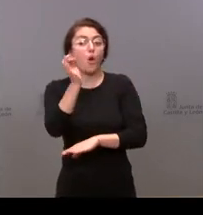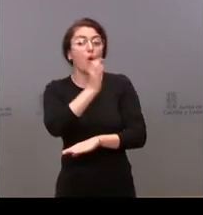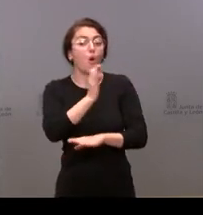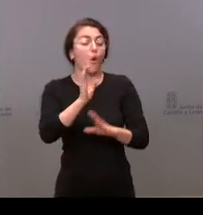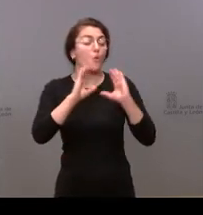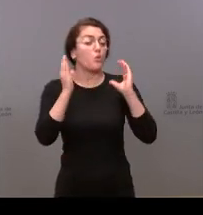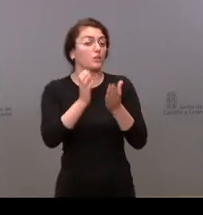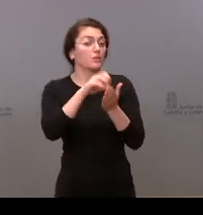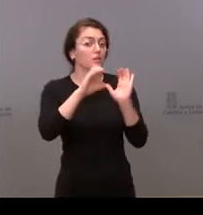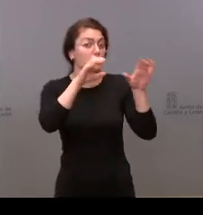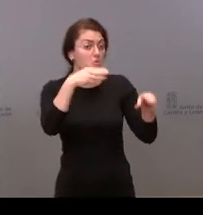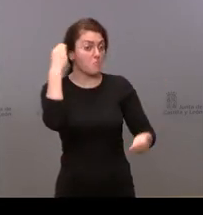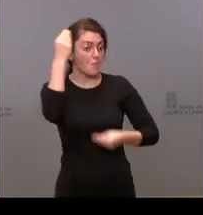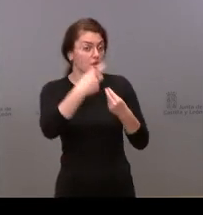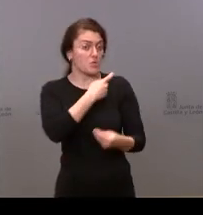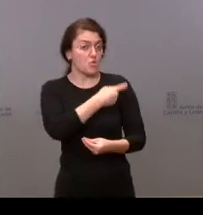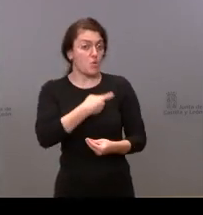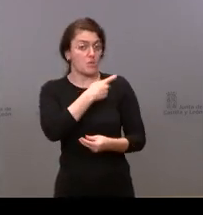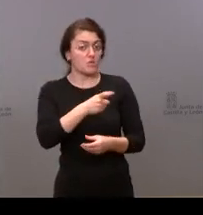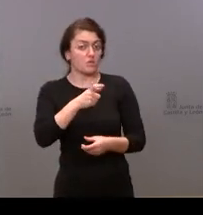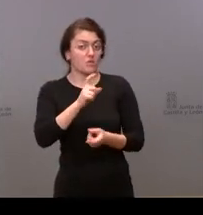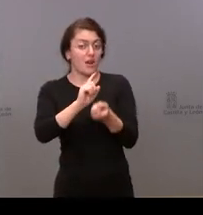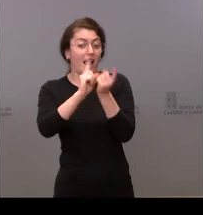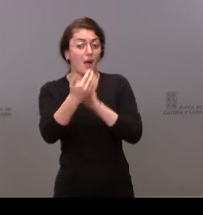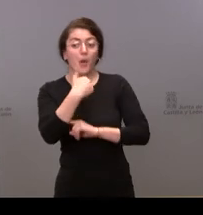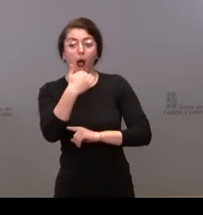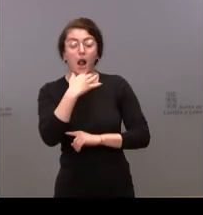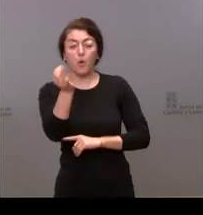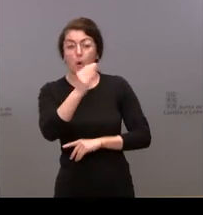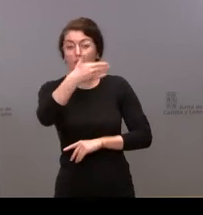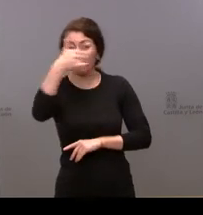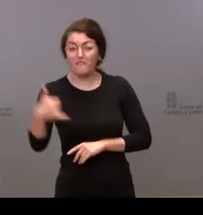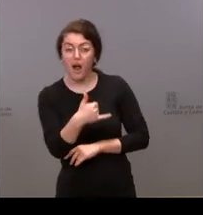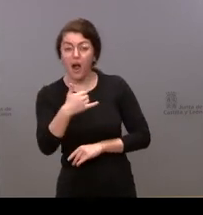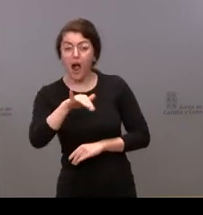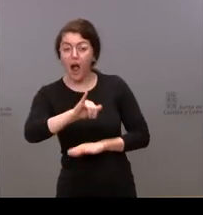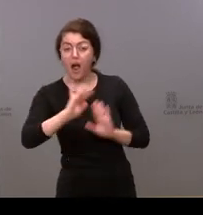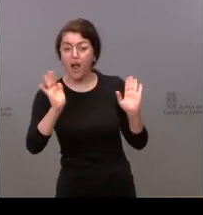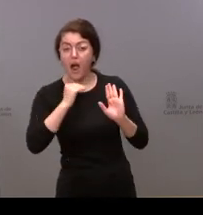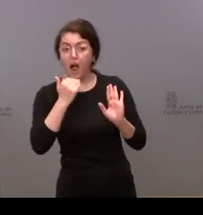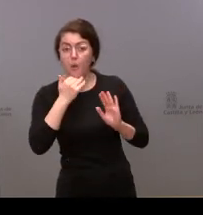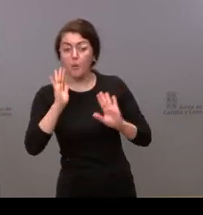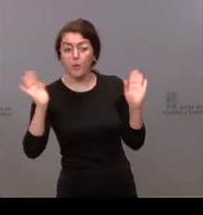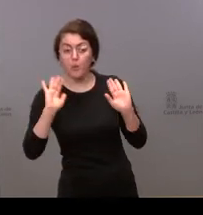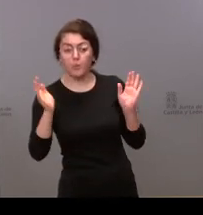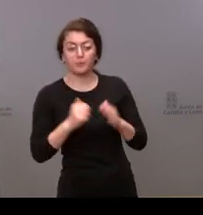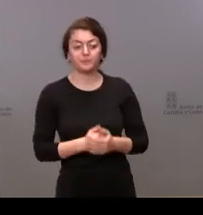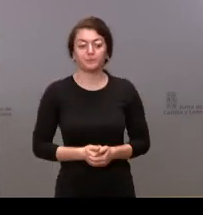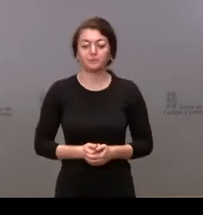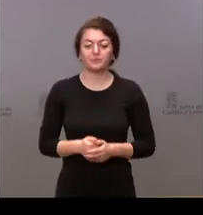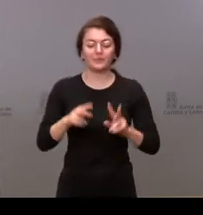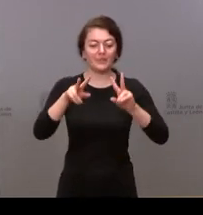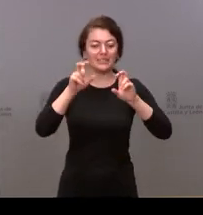alguna modificación o si incluso voluntariamente ha habido alguna baja si se ha producido algún cambio ya sobre las unidades móviles de test